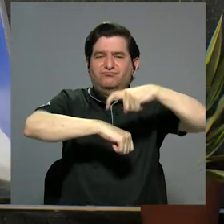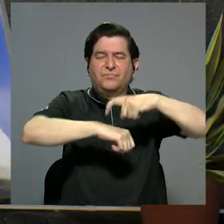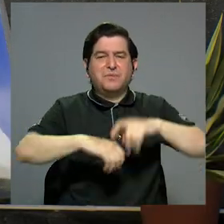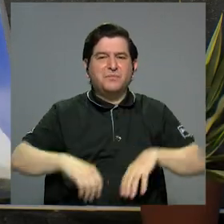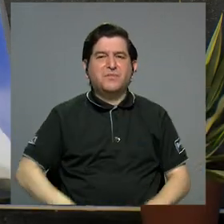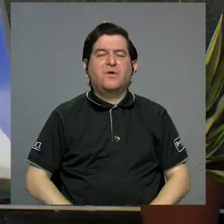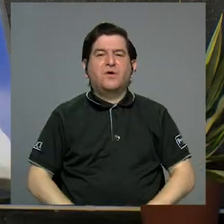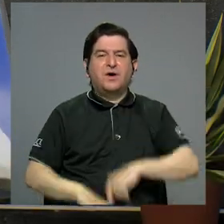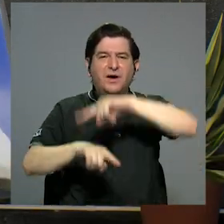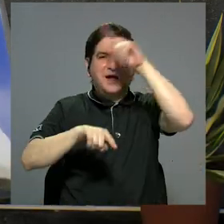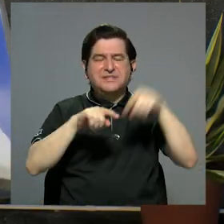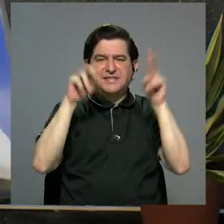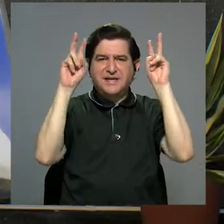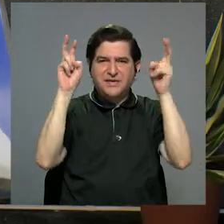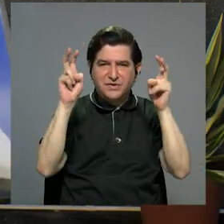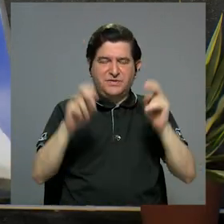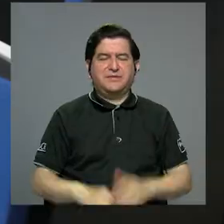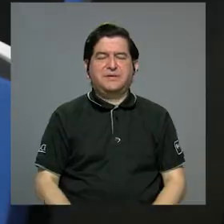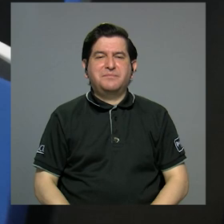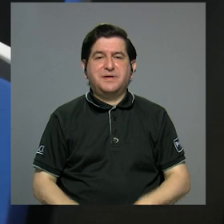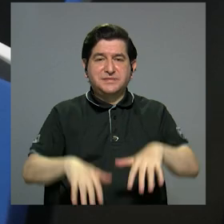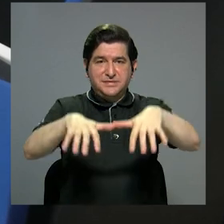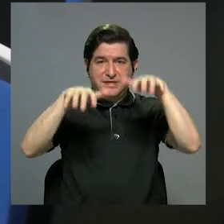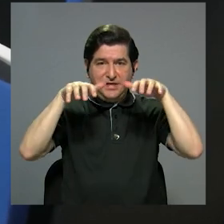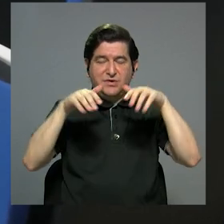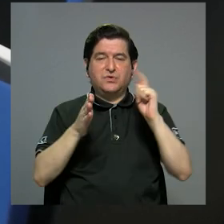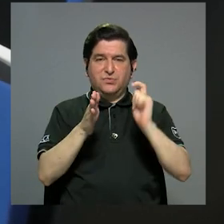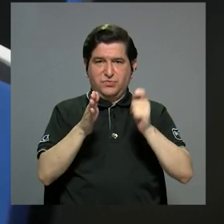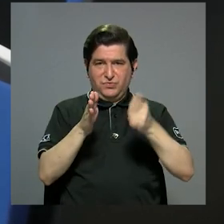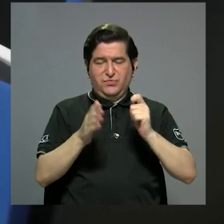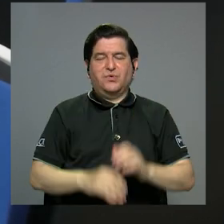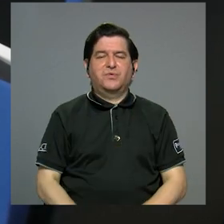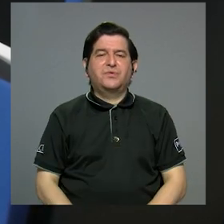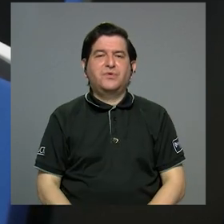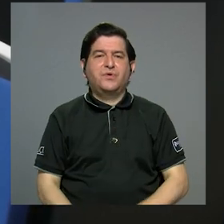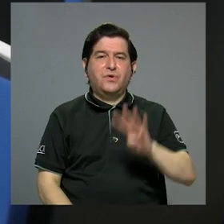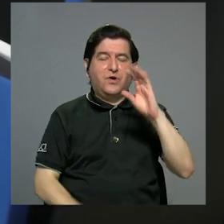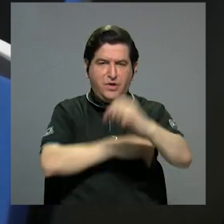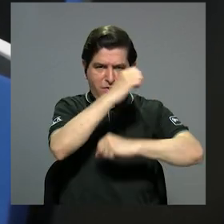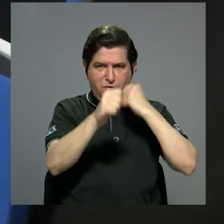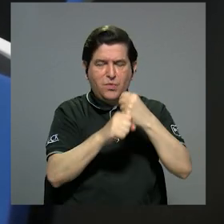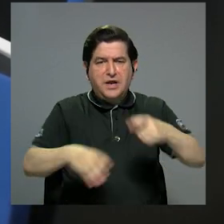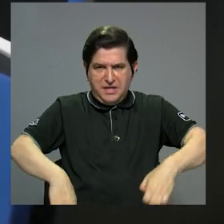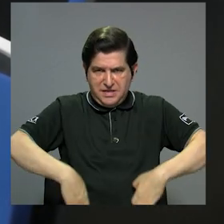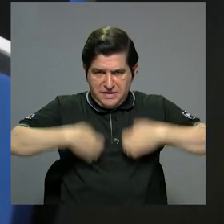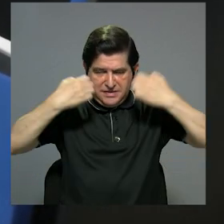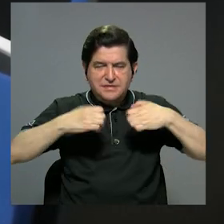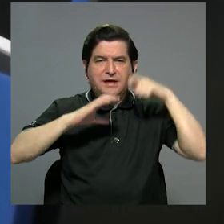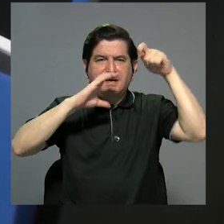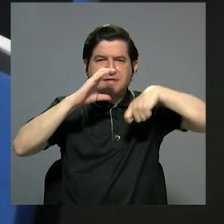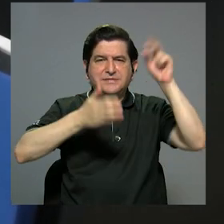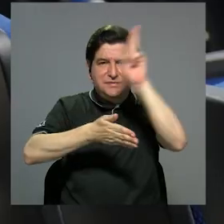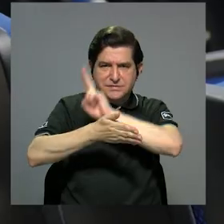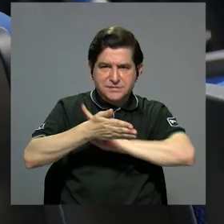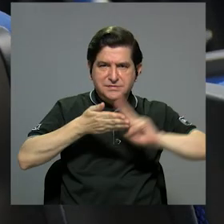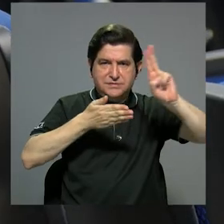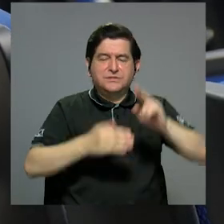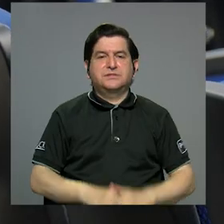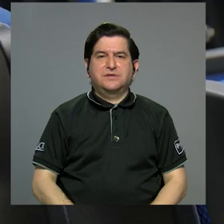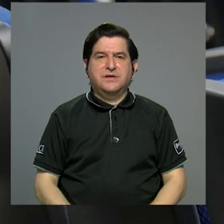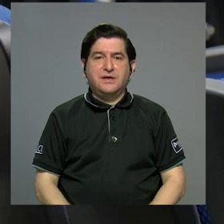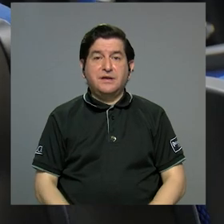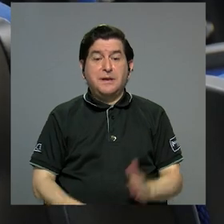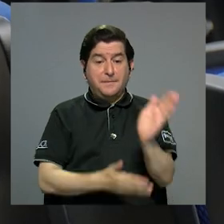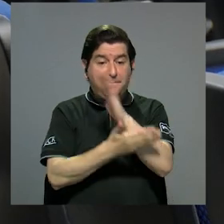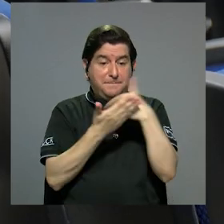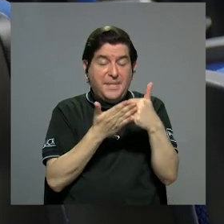tiempo sus habituales ciclos temáticos en el auditorio de derecho. En más de cuatro décadas de existencia, el cine universitario se